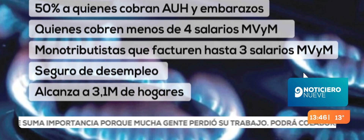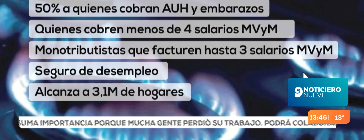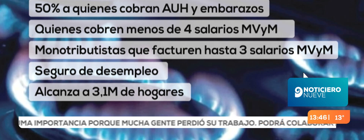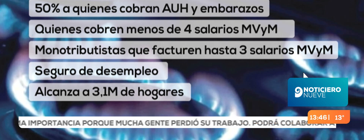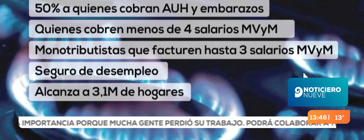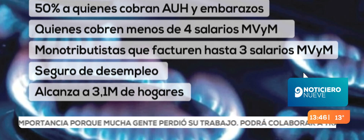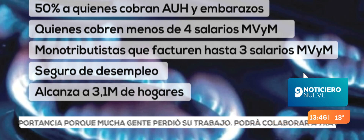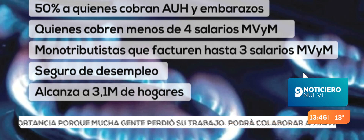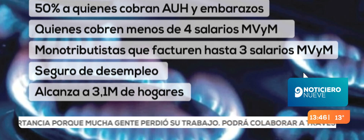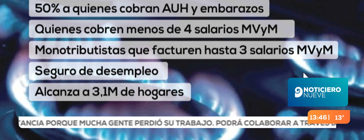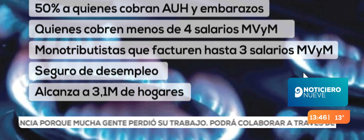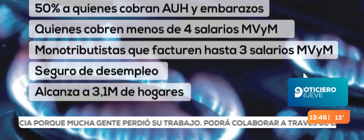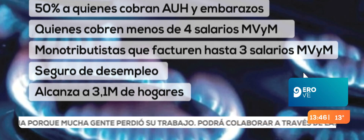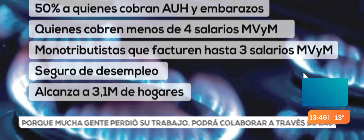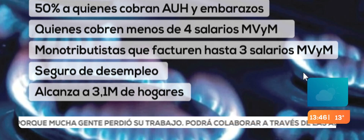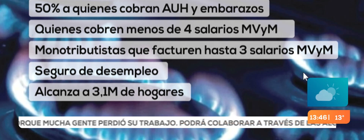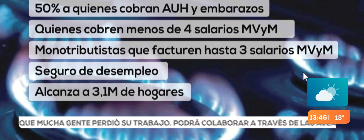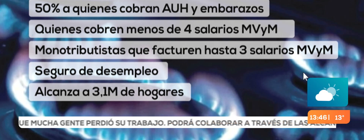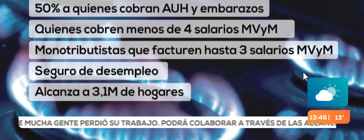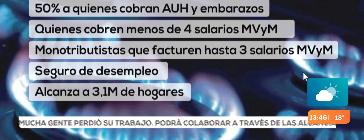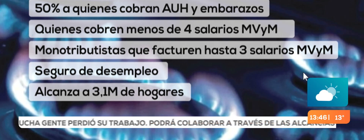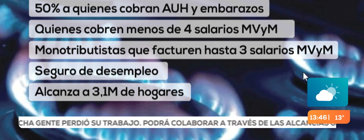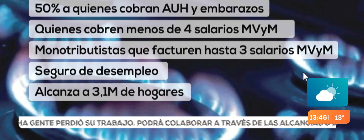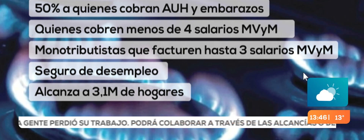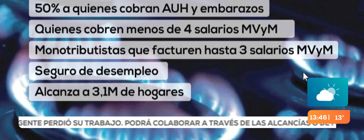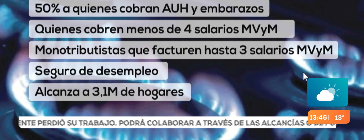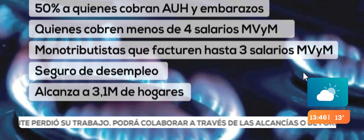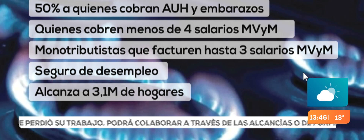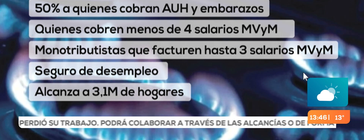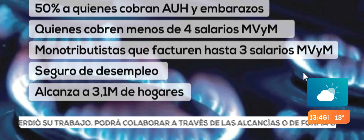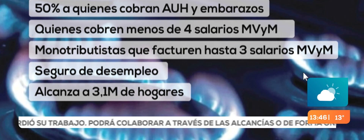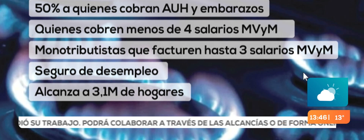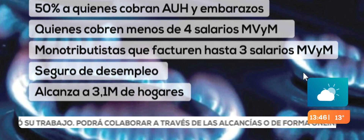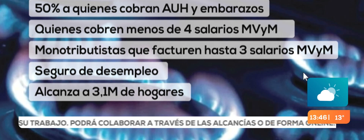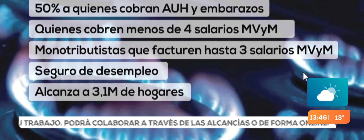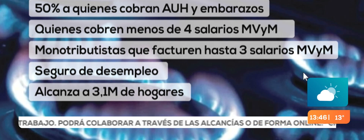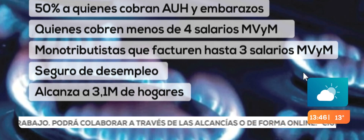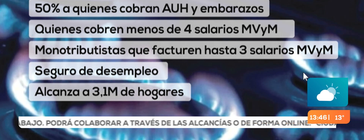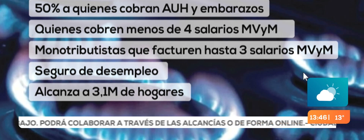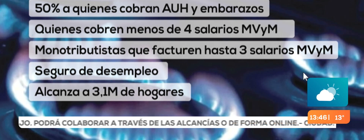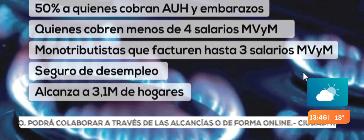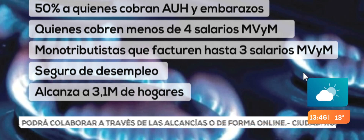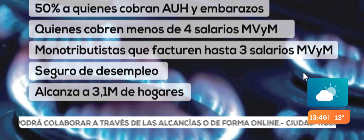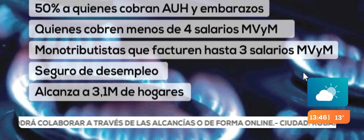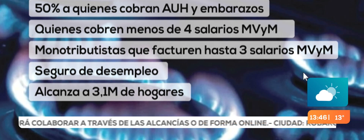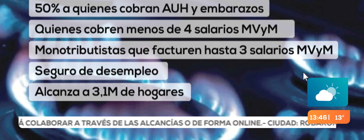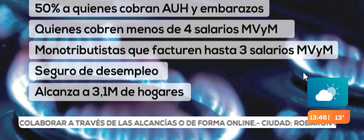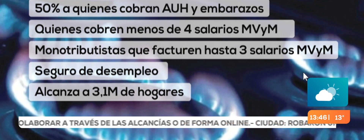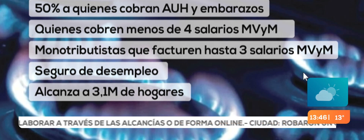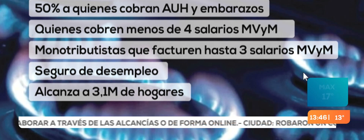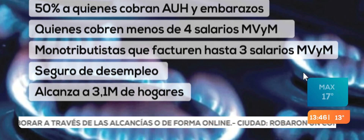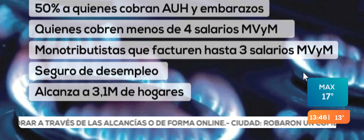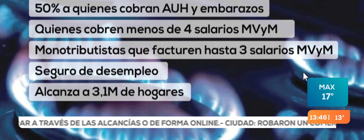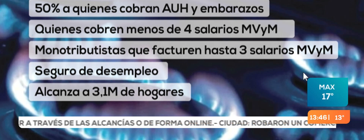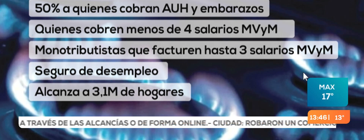medidores los que están involucrados en esta ampliación de este fondo fiduciario que se decidió en el día de ayer.